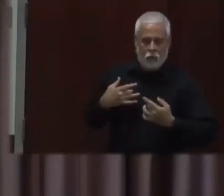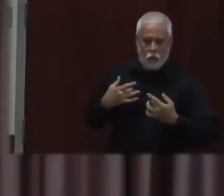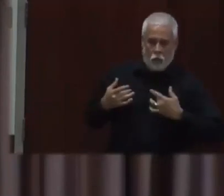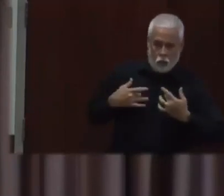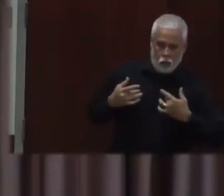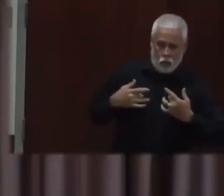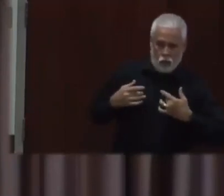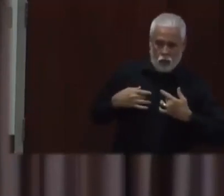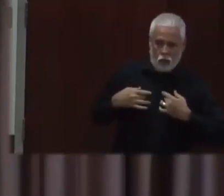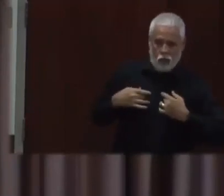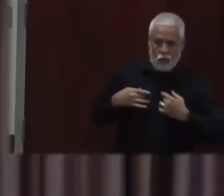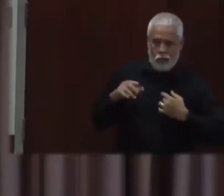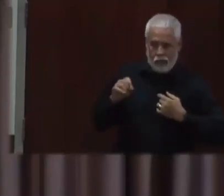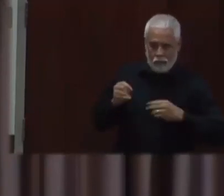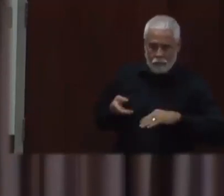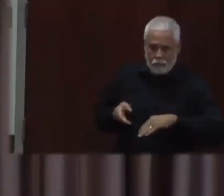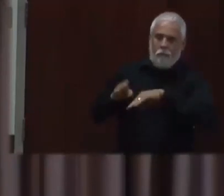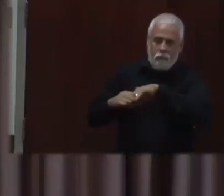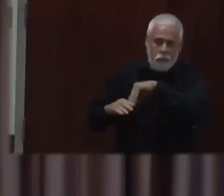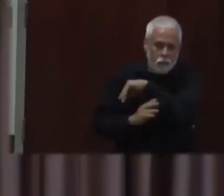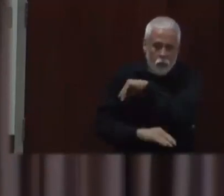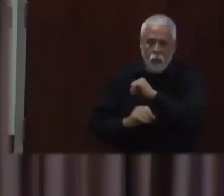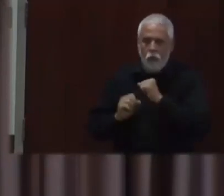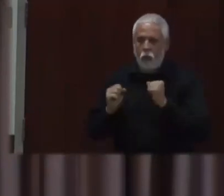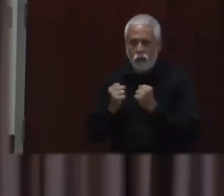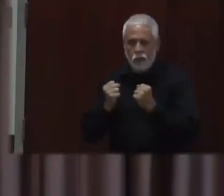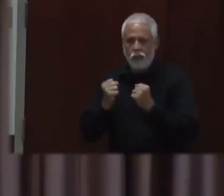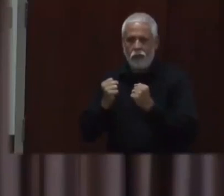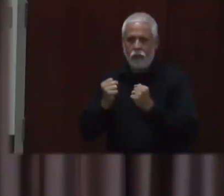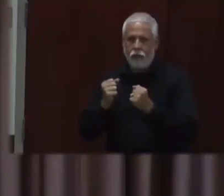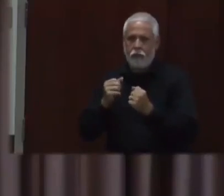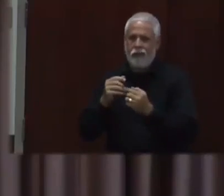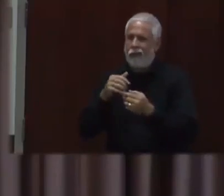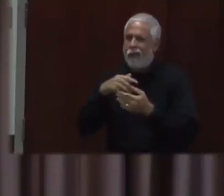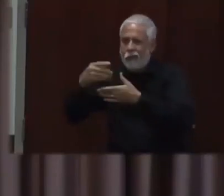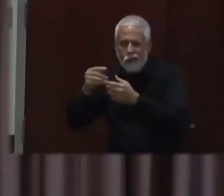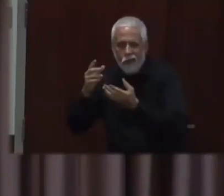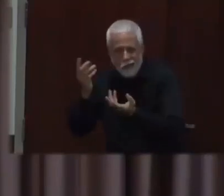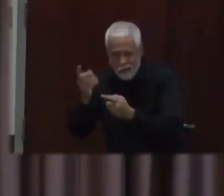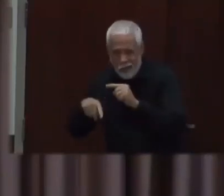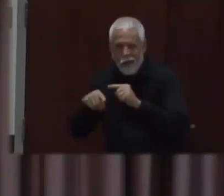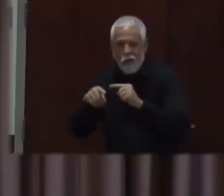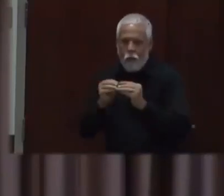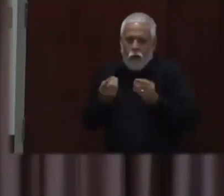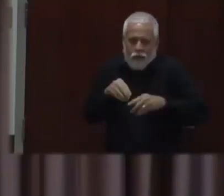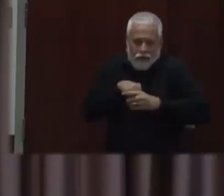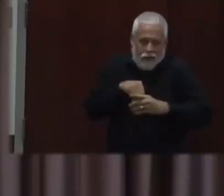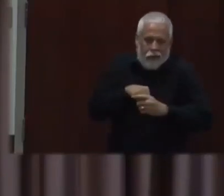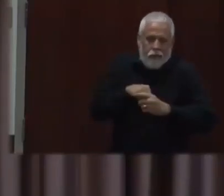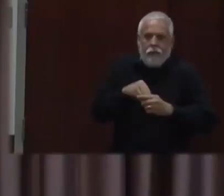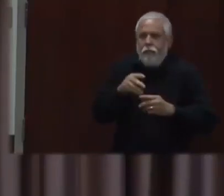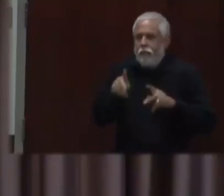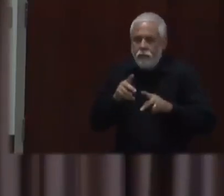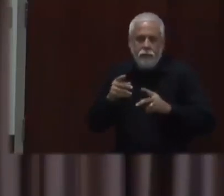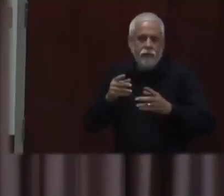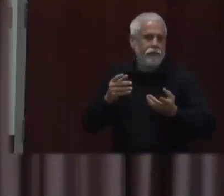más adentro y hay más proximidad. Y ese es un ambiente donde hay más